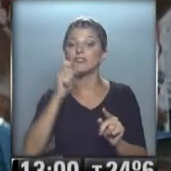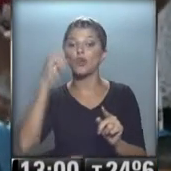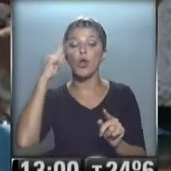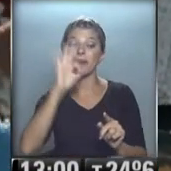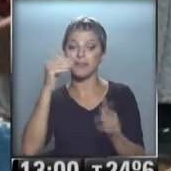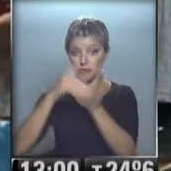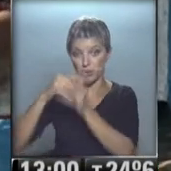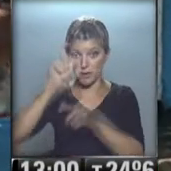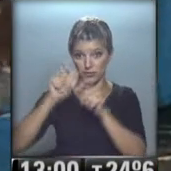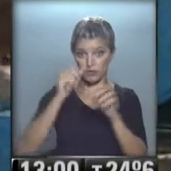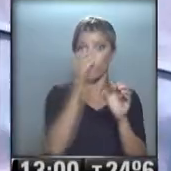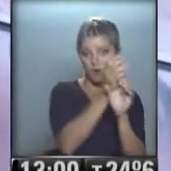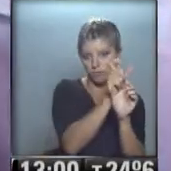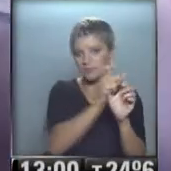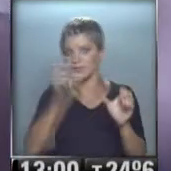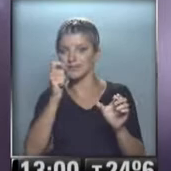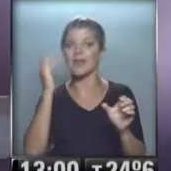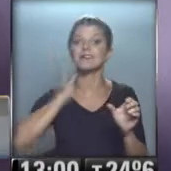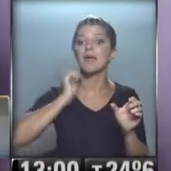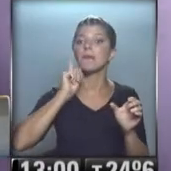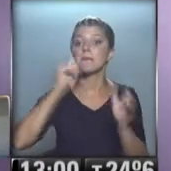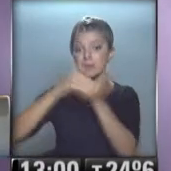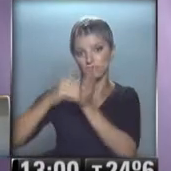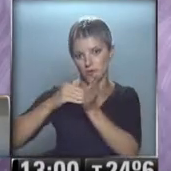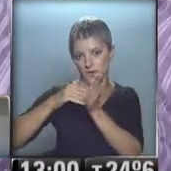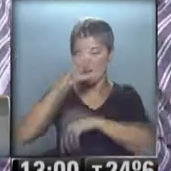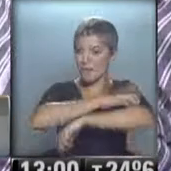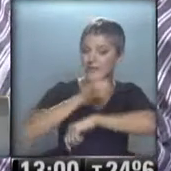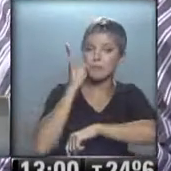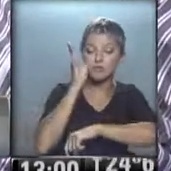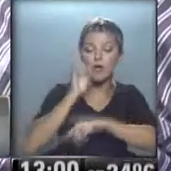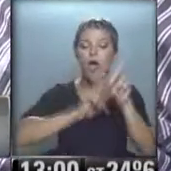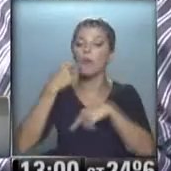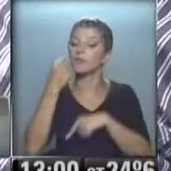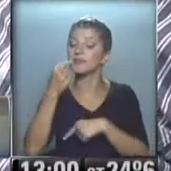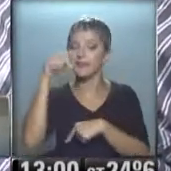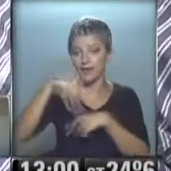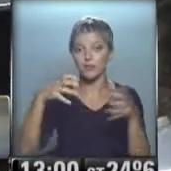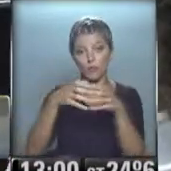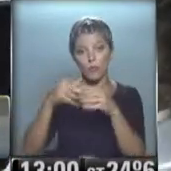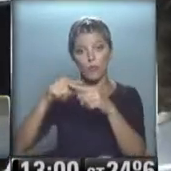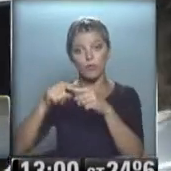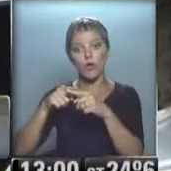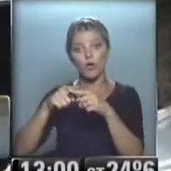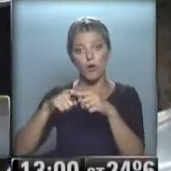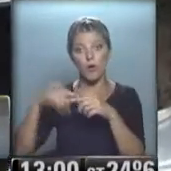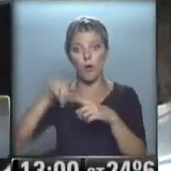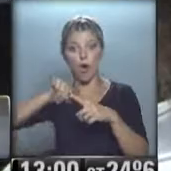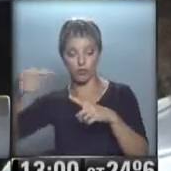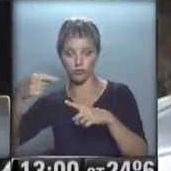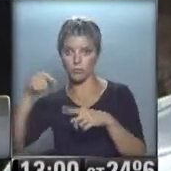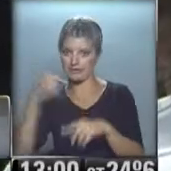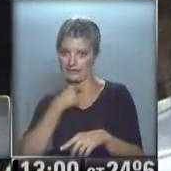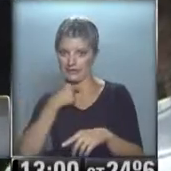millones. Algunos observadores estiman que la premura del partido oficialista por instalar cuanto antes la